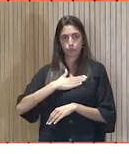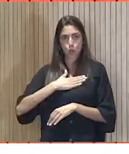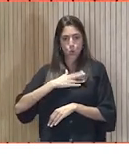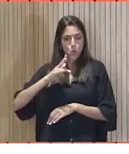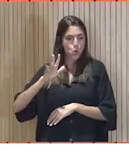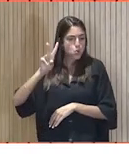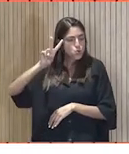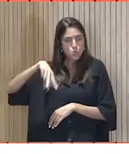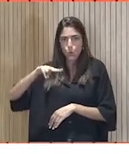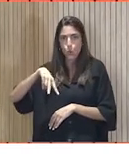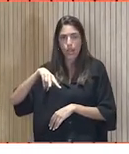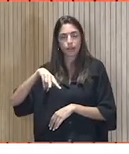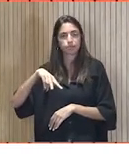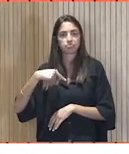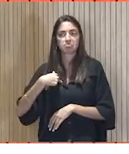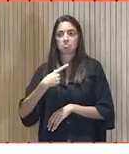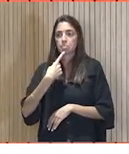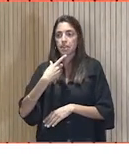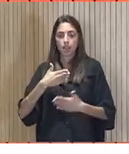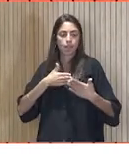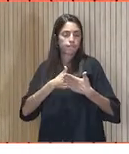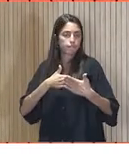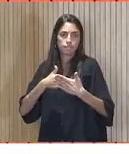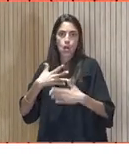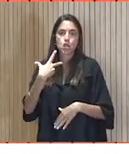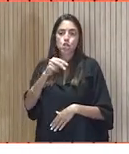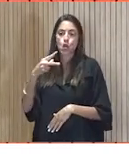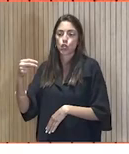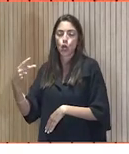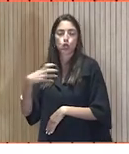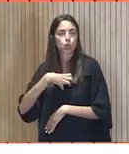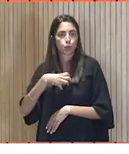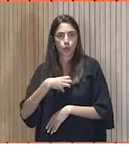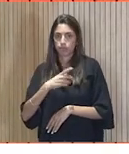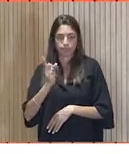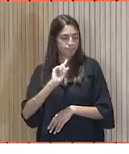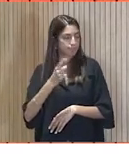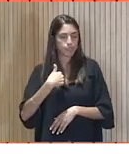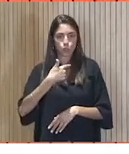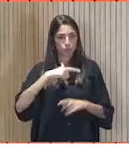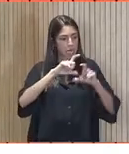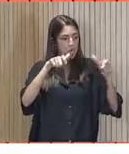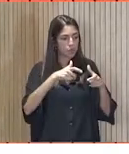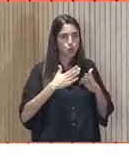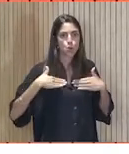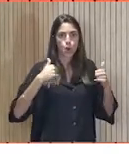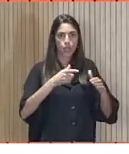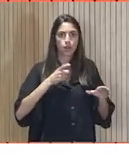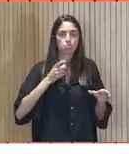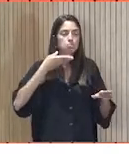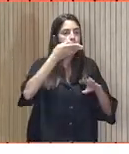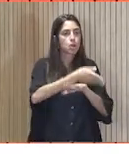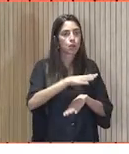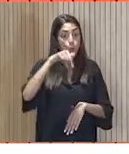jefa me han puesto impedimentos para acudir a cualquier reunión. Y eso hoy es mi horario laboral.